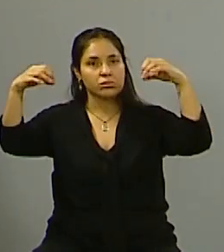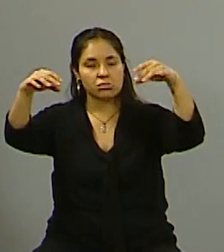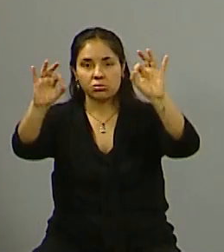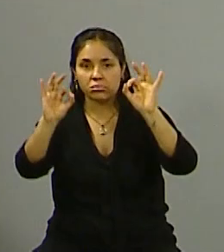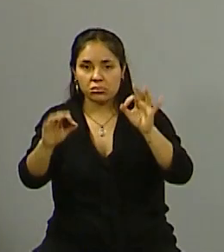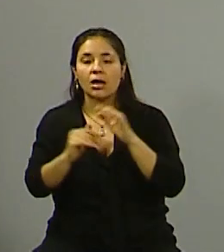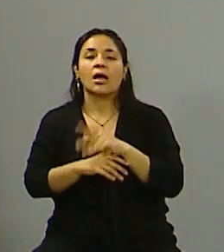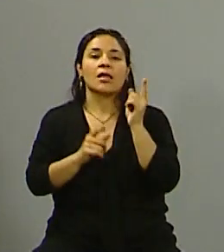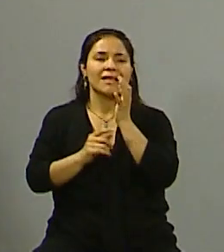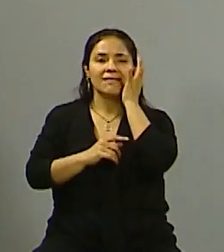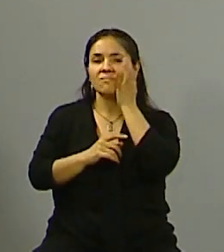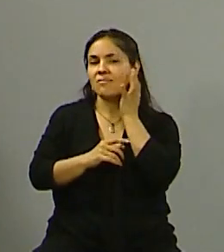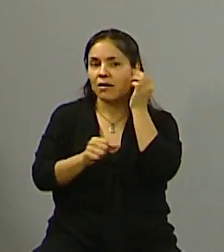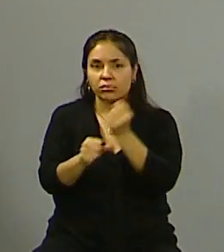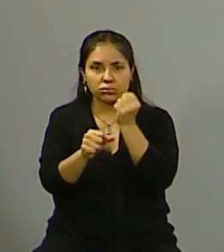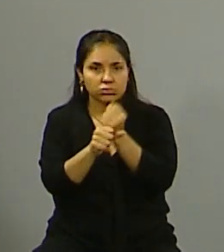tenemos esa limpieza,